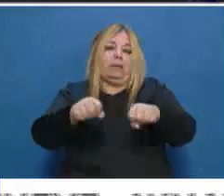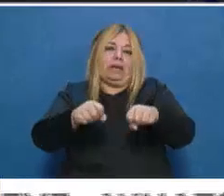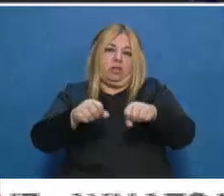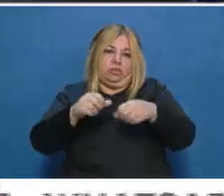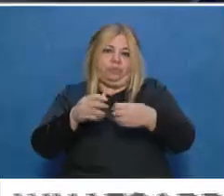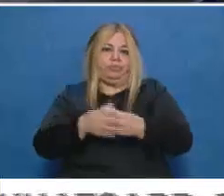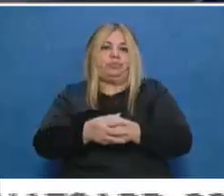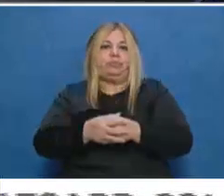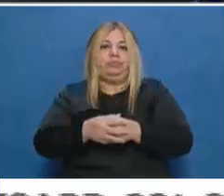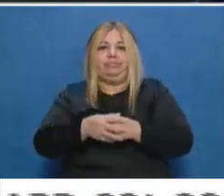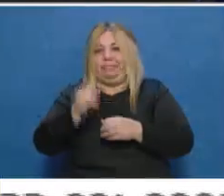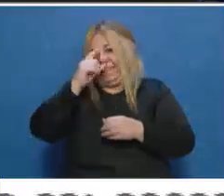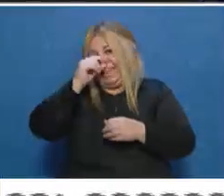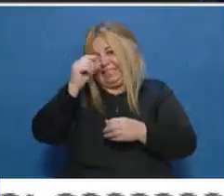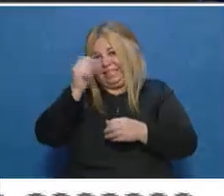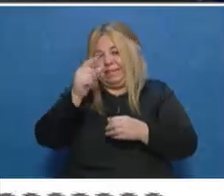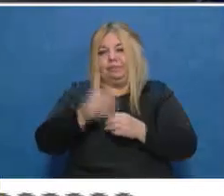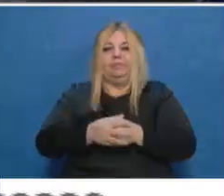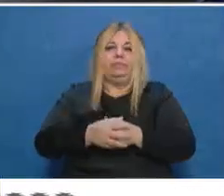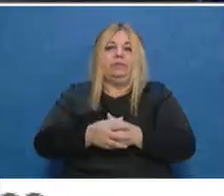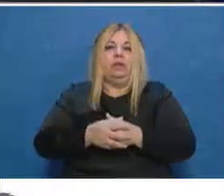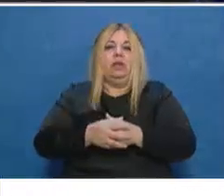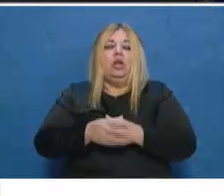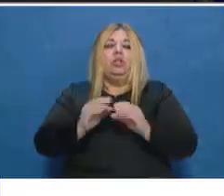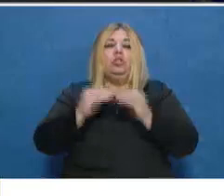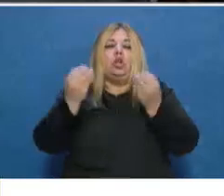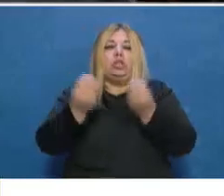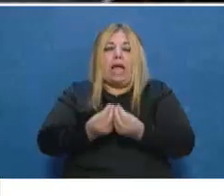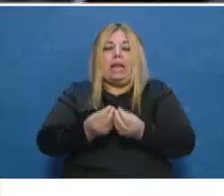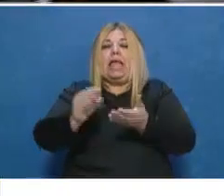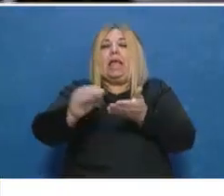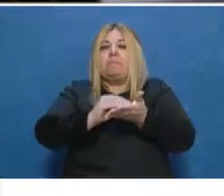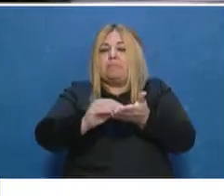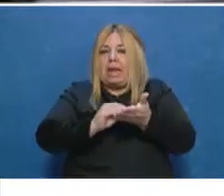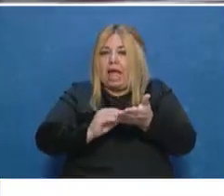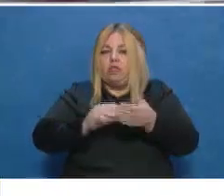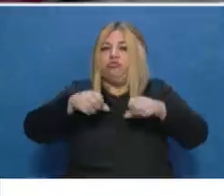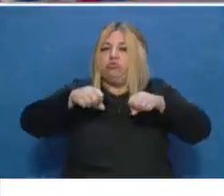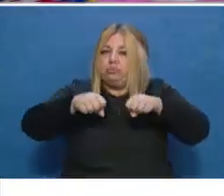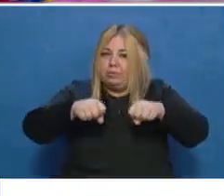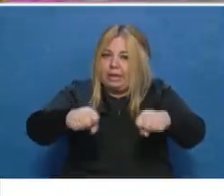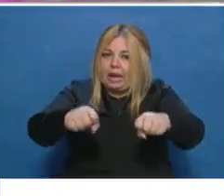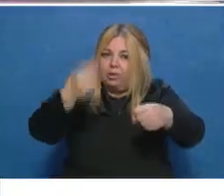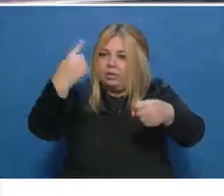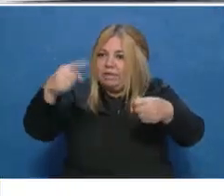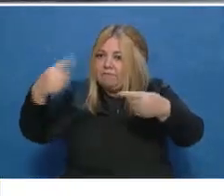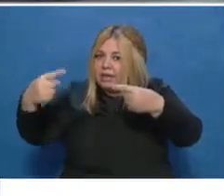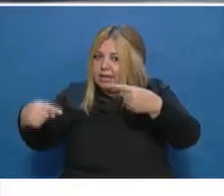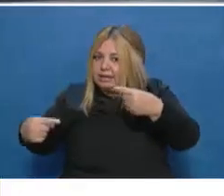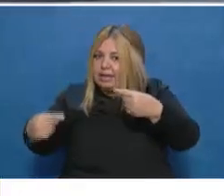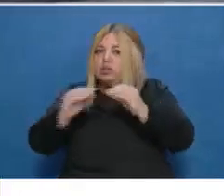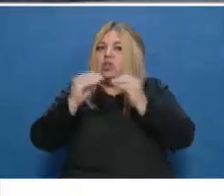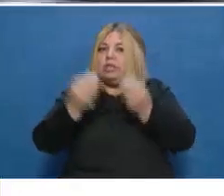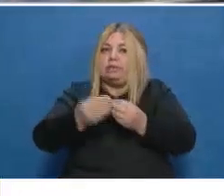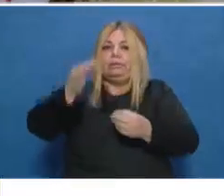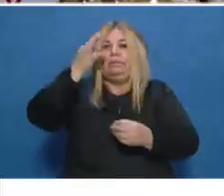supermercados y que son entonces hasta ahora 24 los empleados de diferentes centros de supermercados